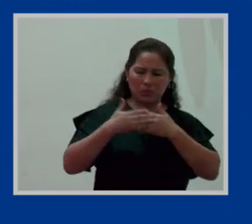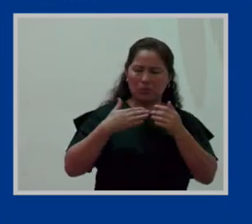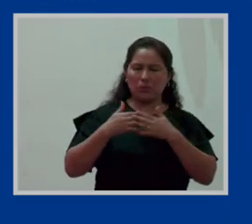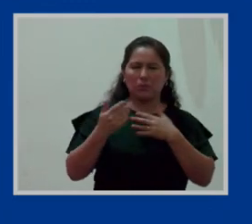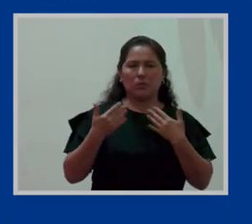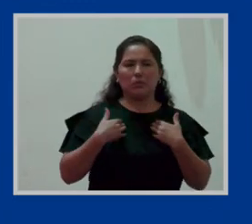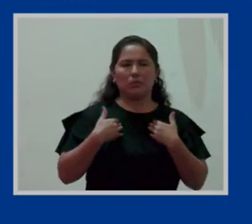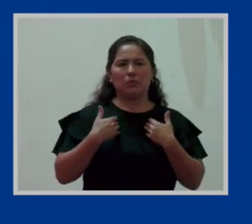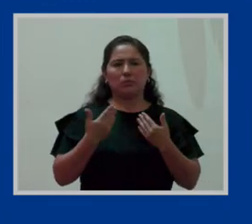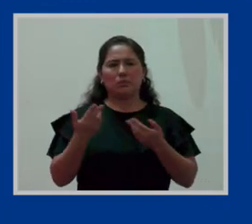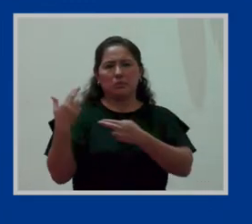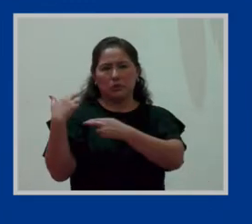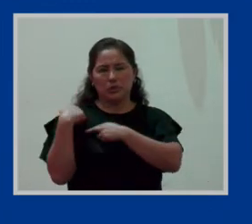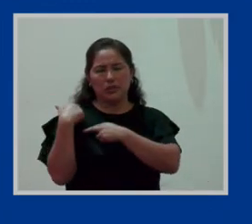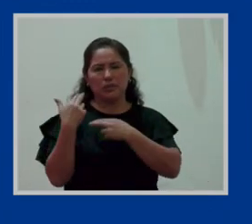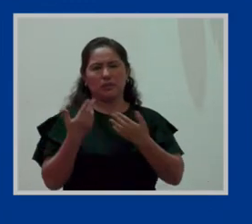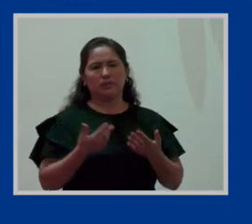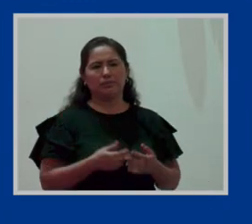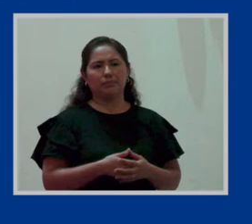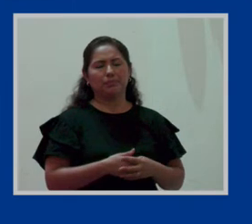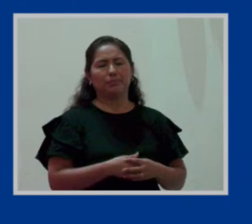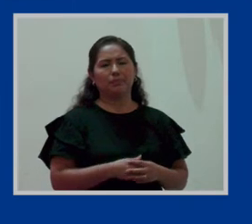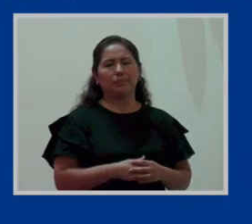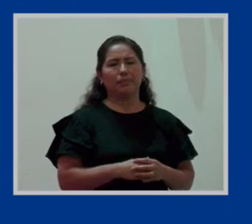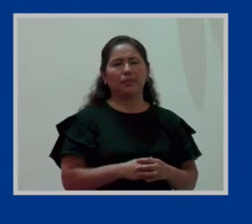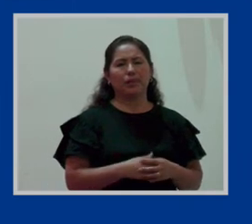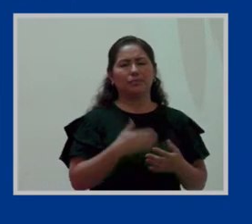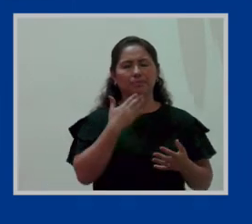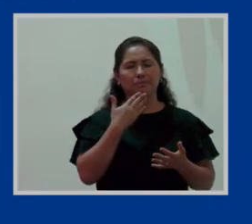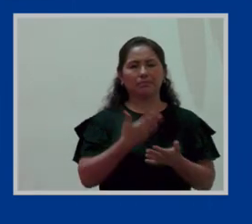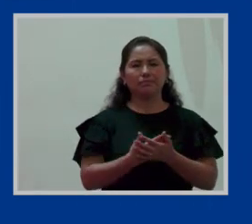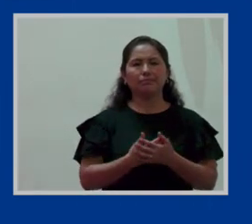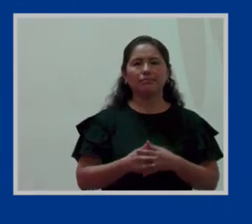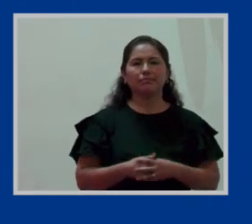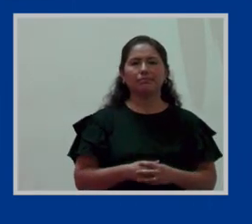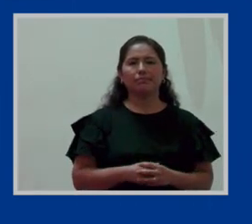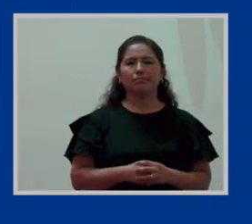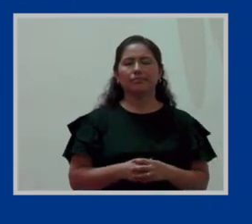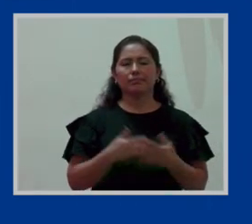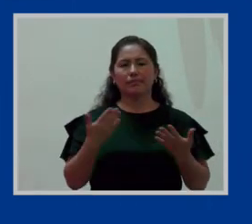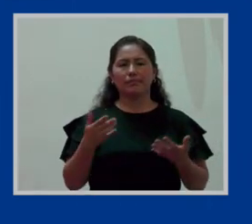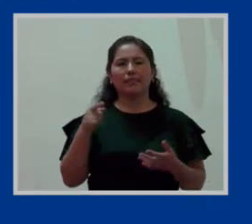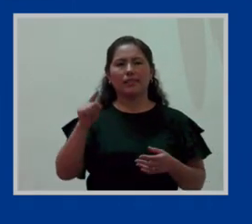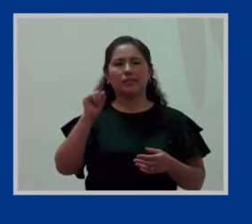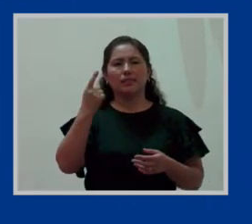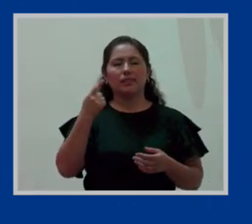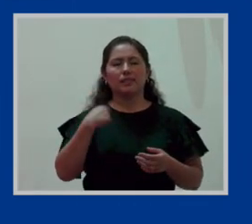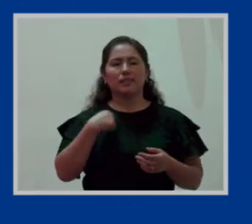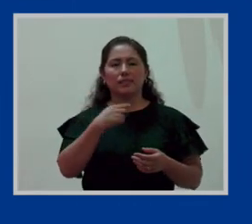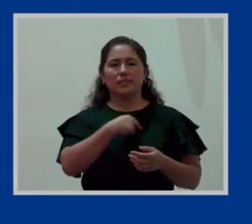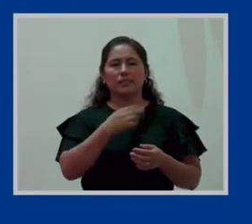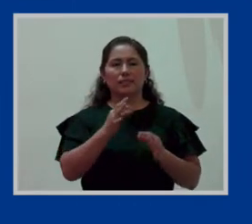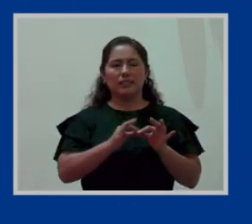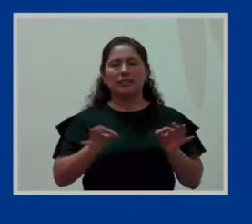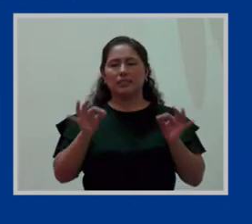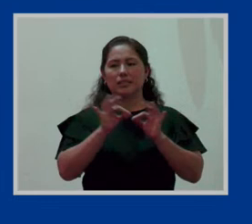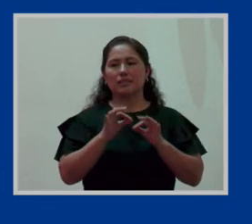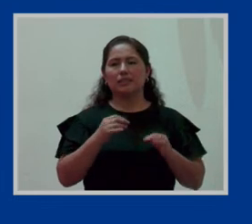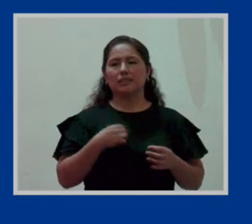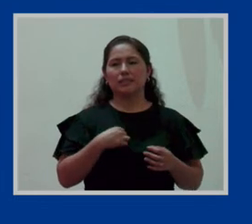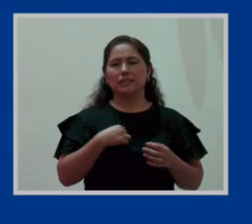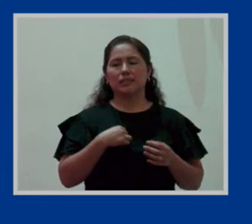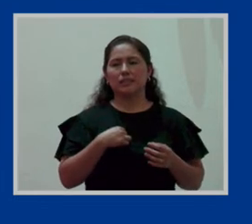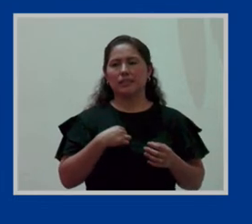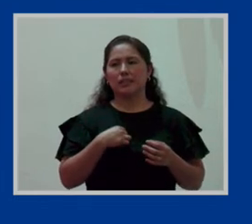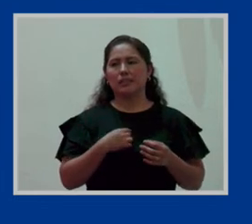idiosincrasia nuestra. Pues bien, esto nos sirve para la primera lámina. Vamos a ver, yo